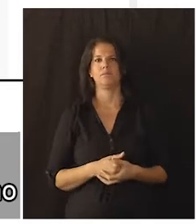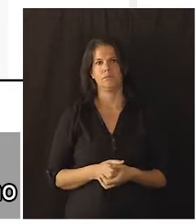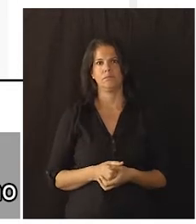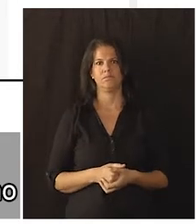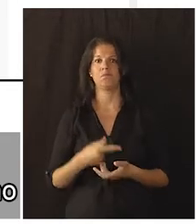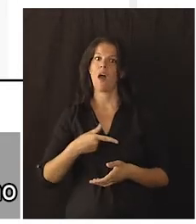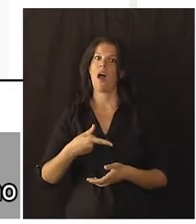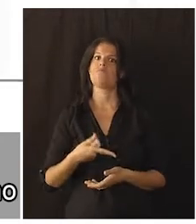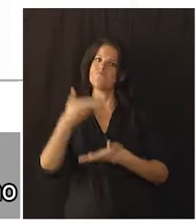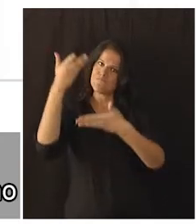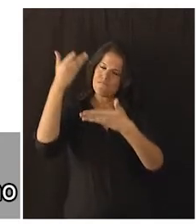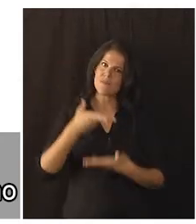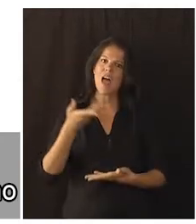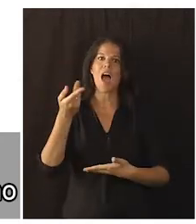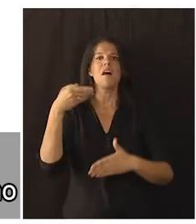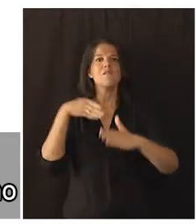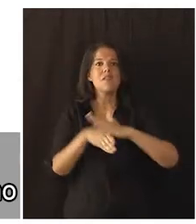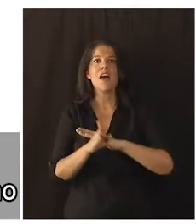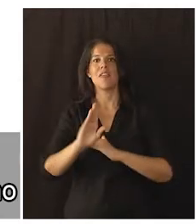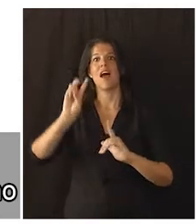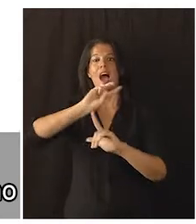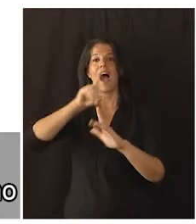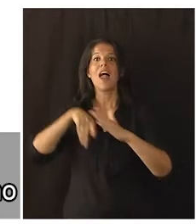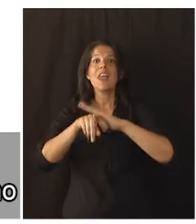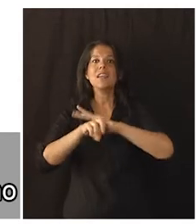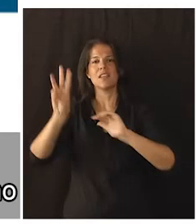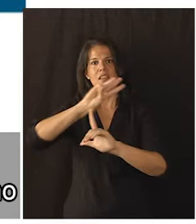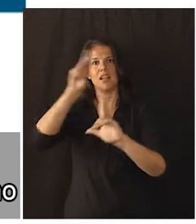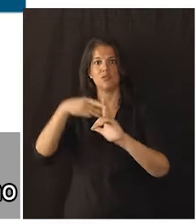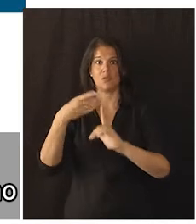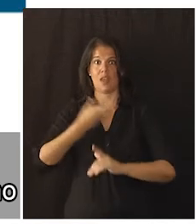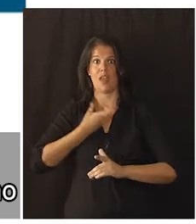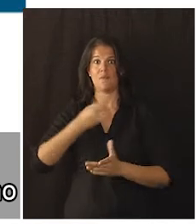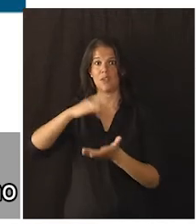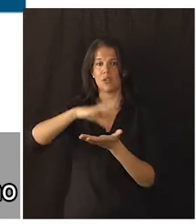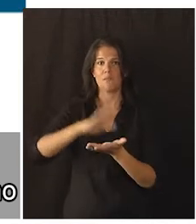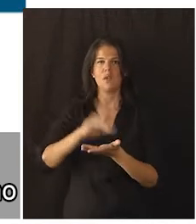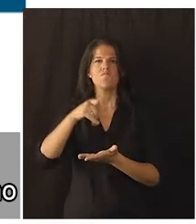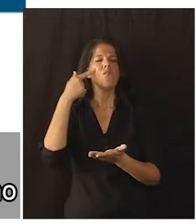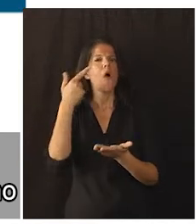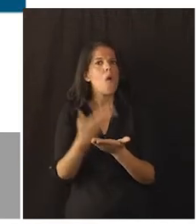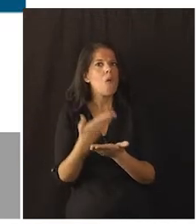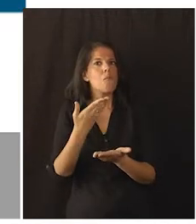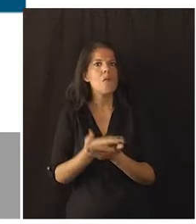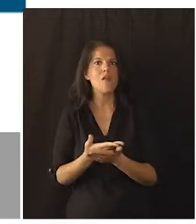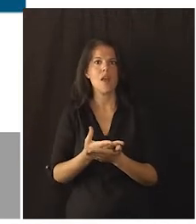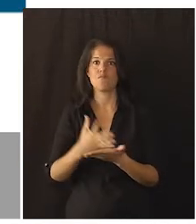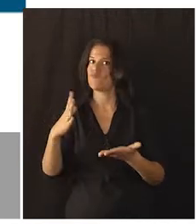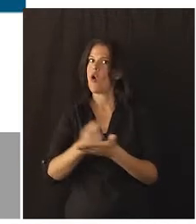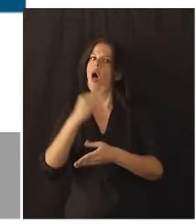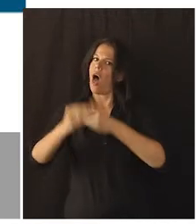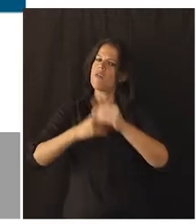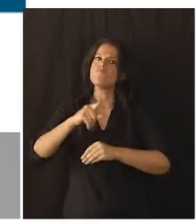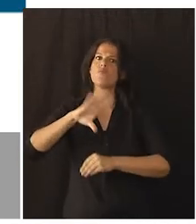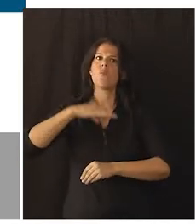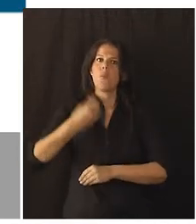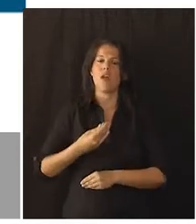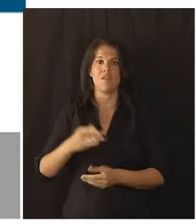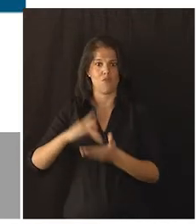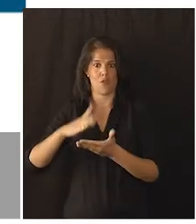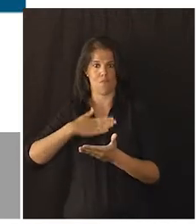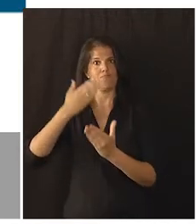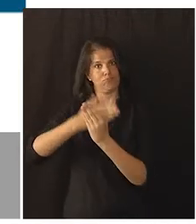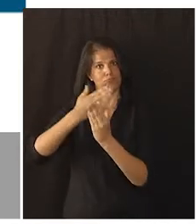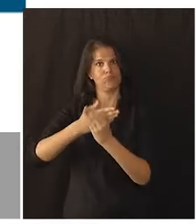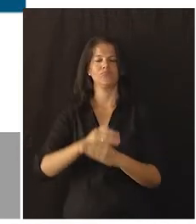Te invito a que accedas a la sede electrónica del Ayuntamiento de Málaga y compruebes de primera mano todo lo que puedes hacer desde mi